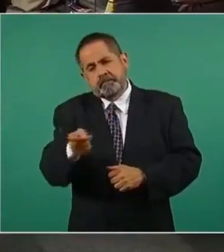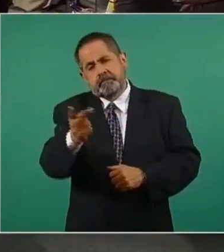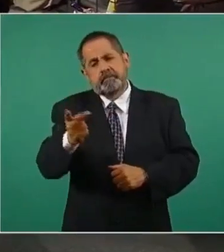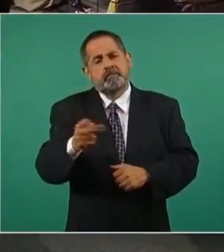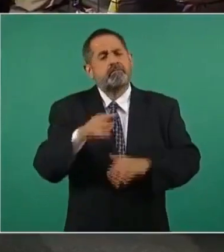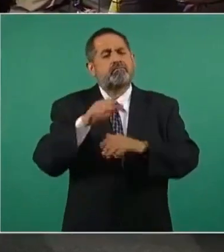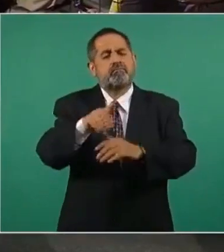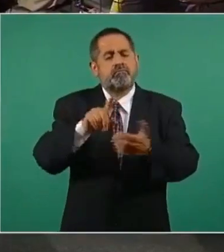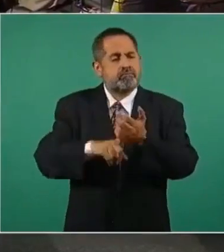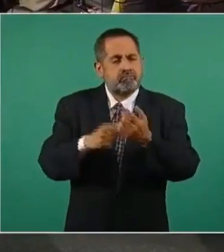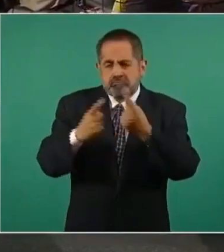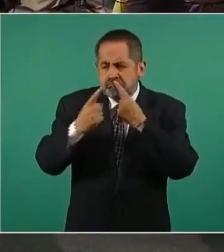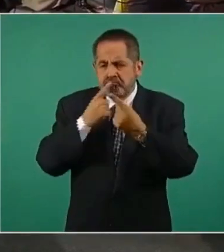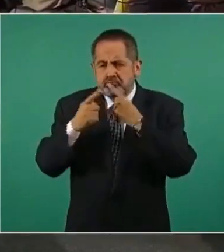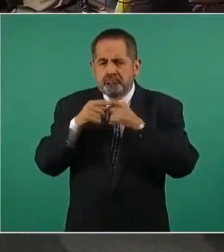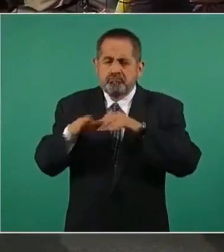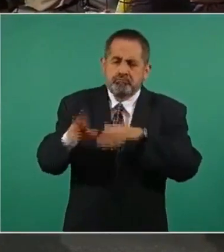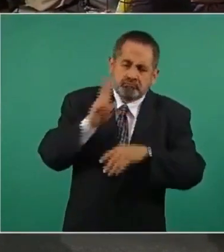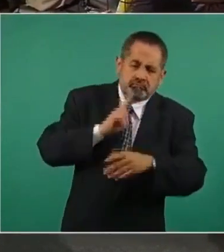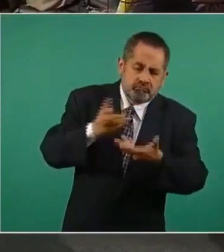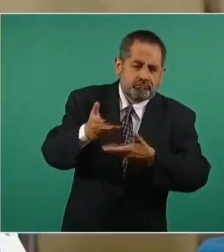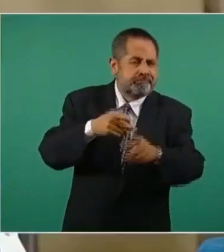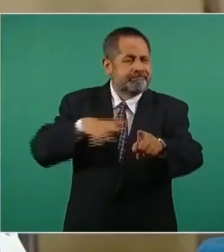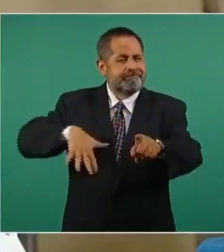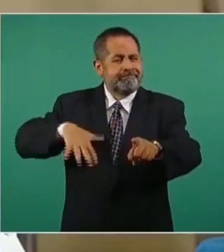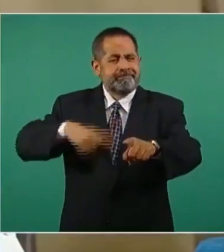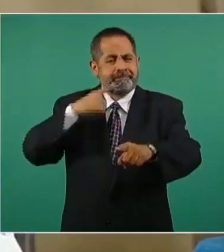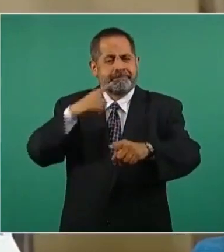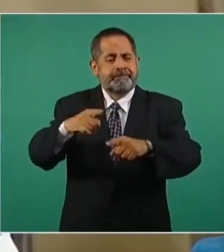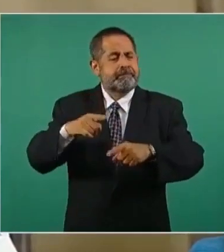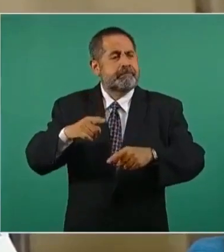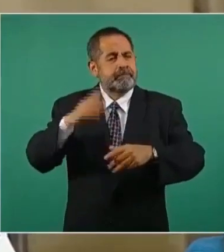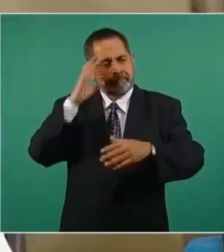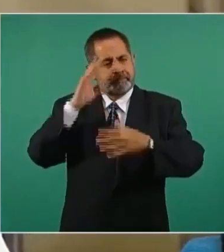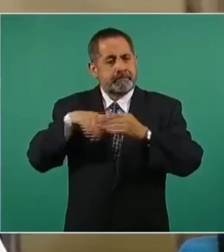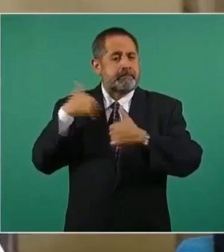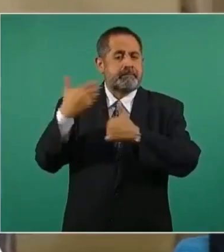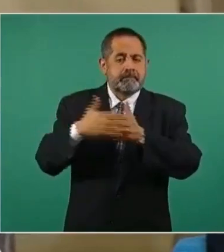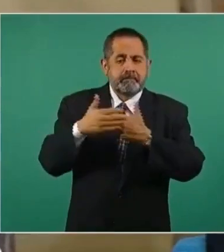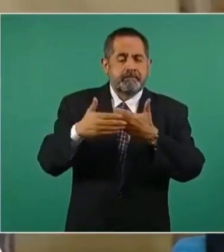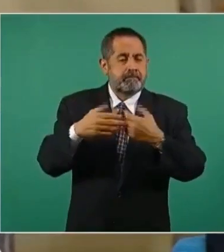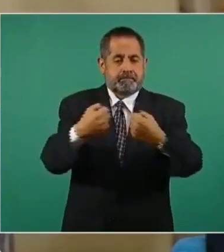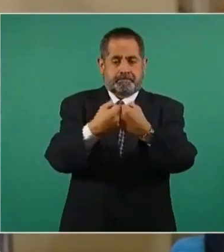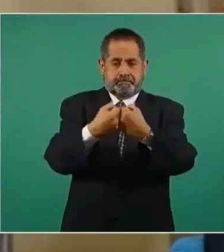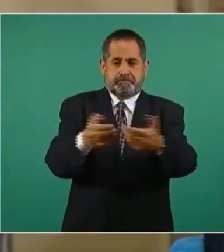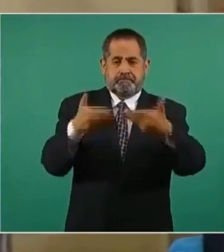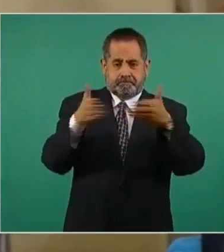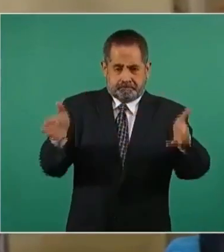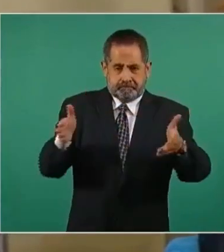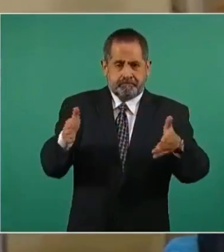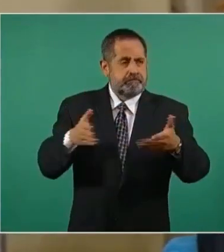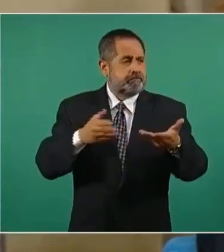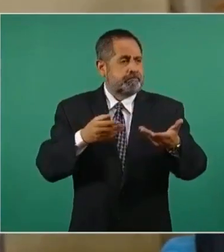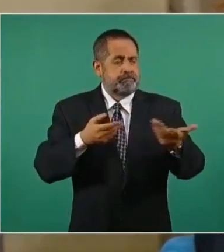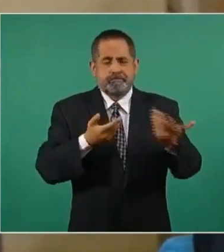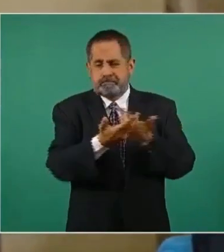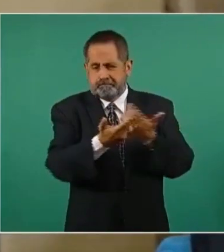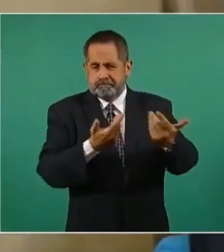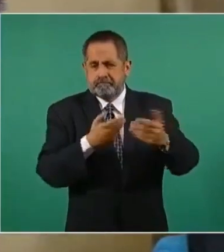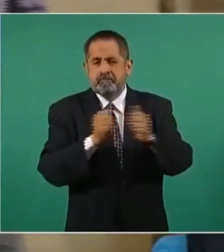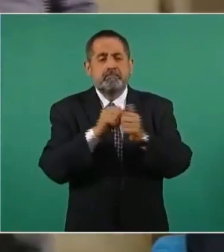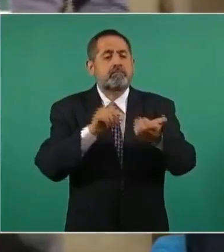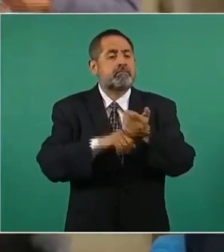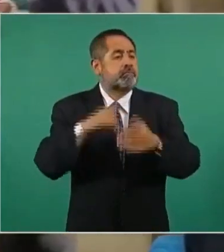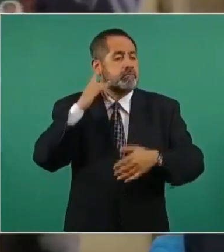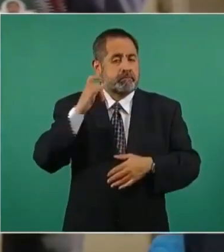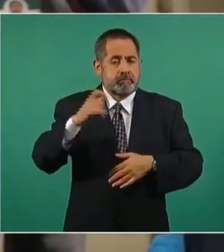que hay ahorita, lo que usted comentó en la gira para reabrir la frontera en Baja California con California,